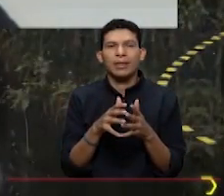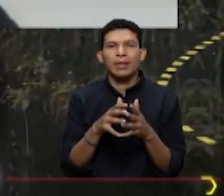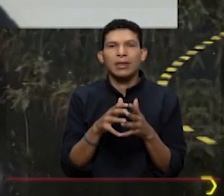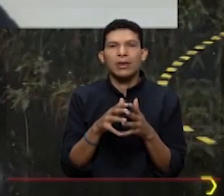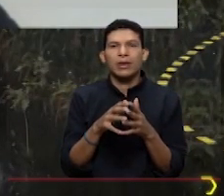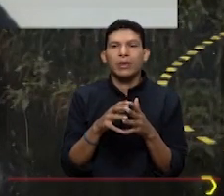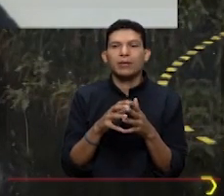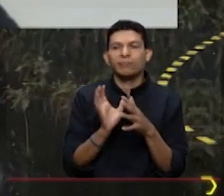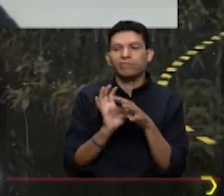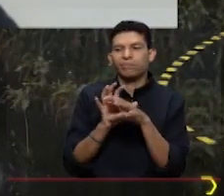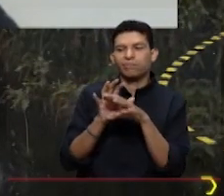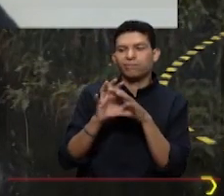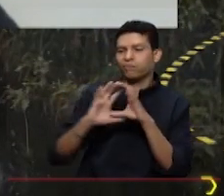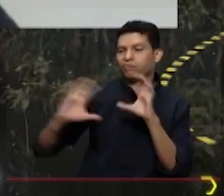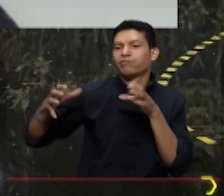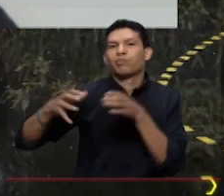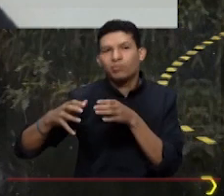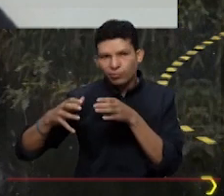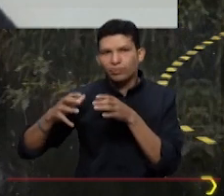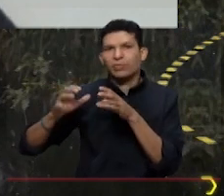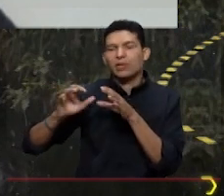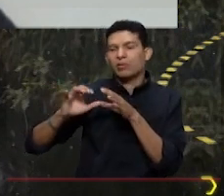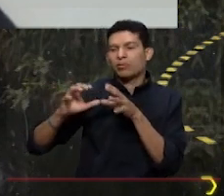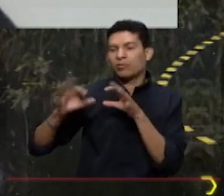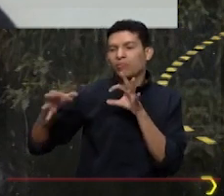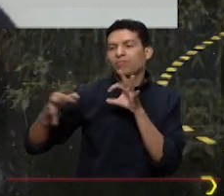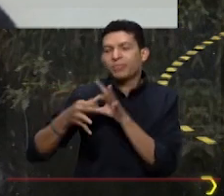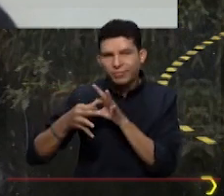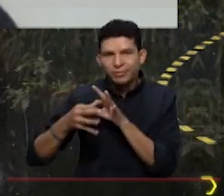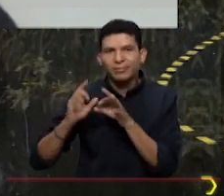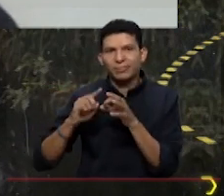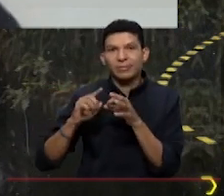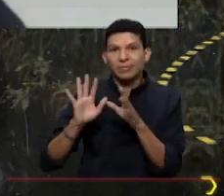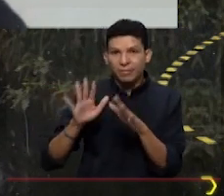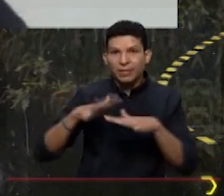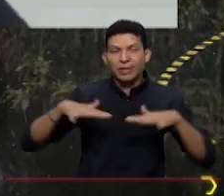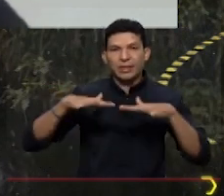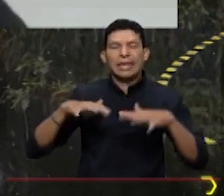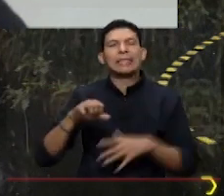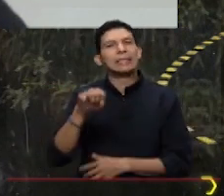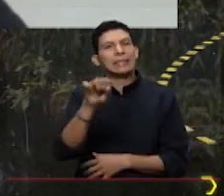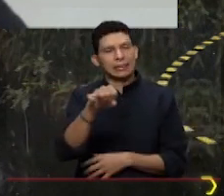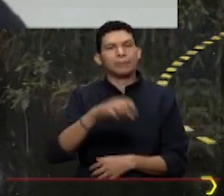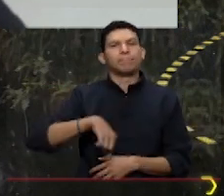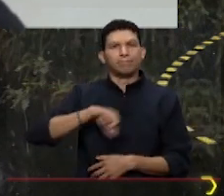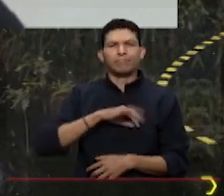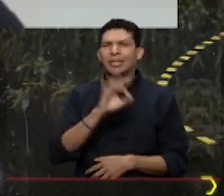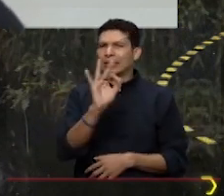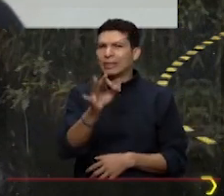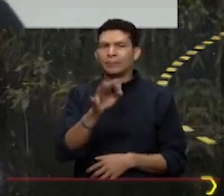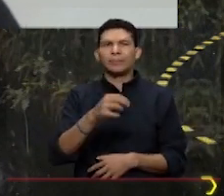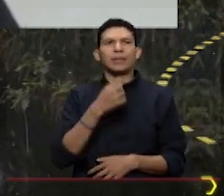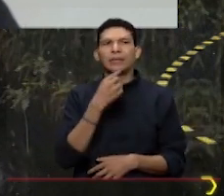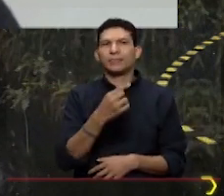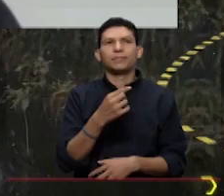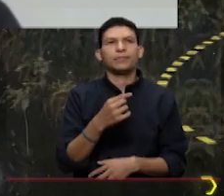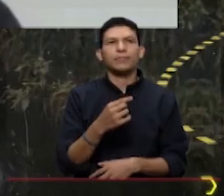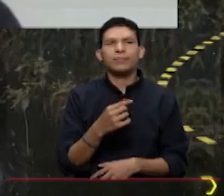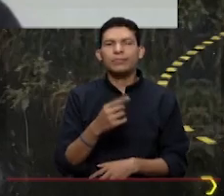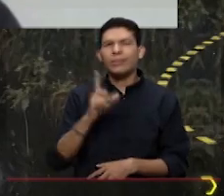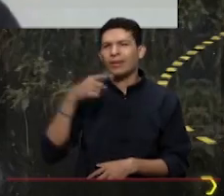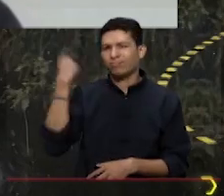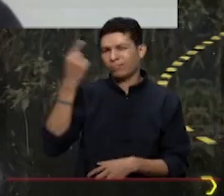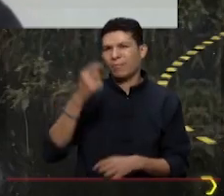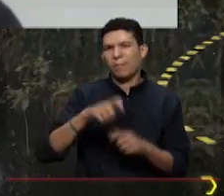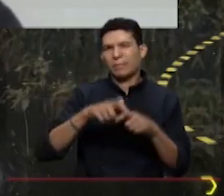cuenca, como todo lo que integra ese territorio. Exacto. Bueno, entonces nosotros siempre estamos hablando y la mayoría